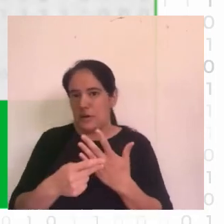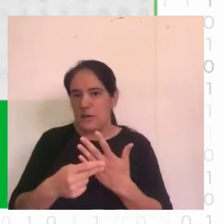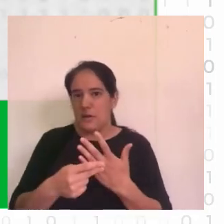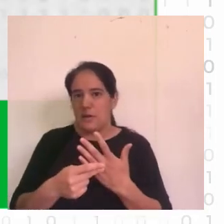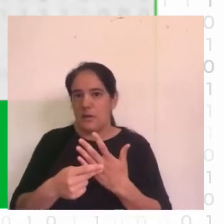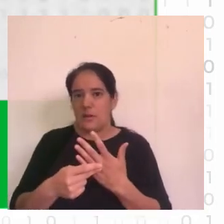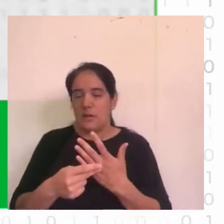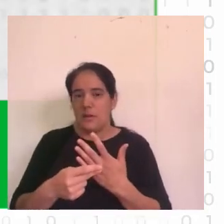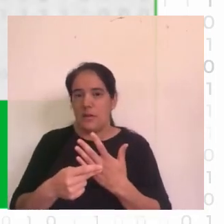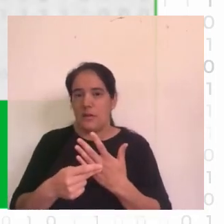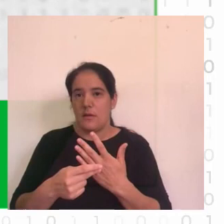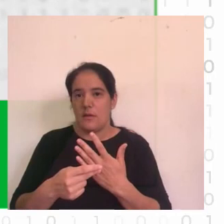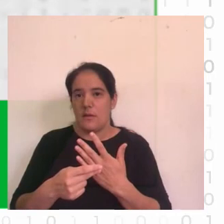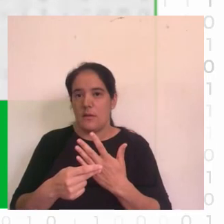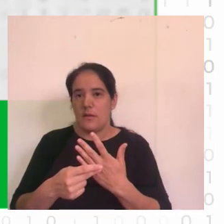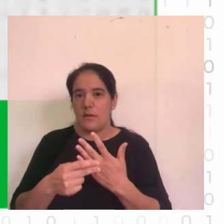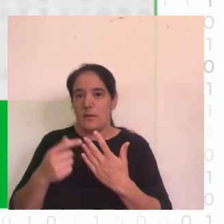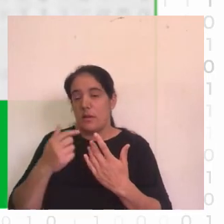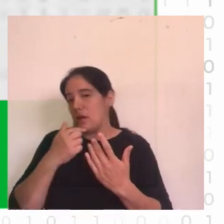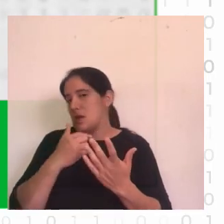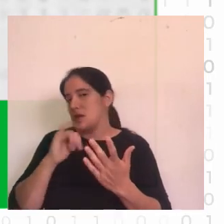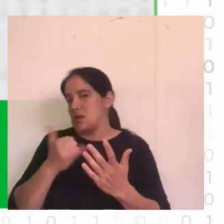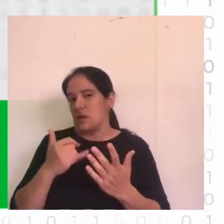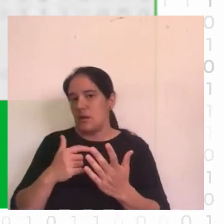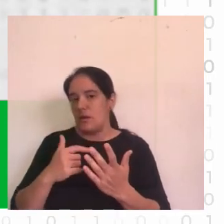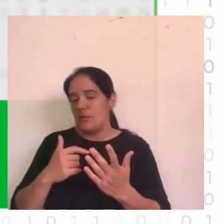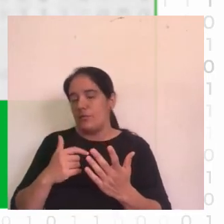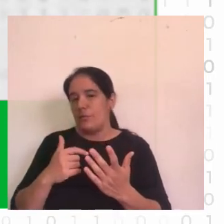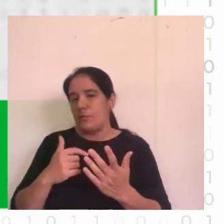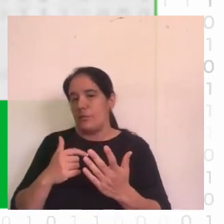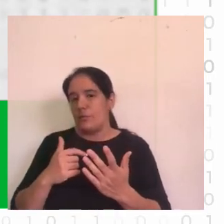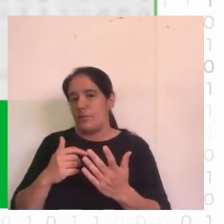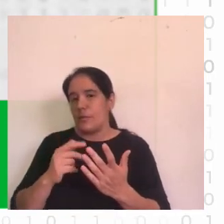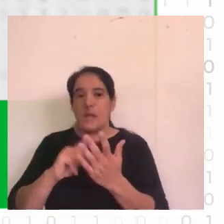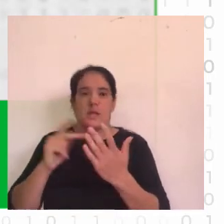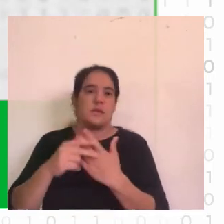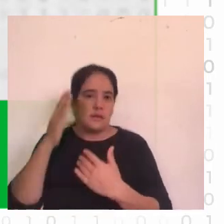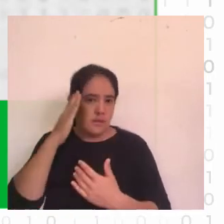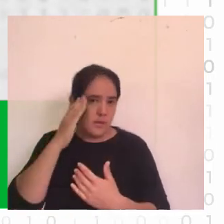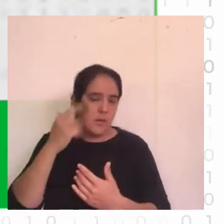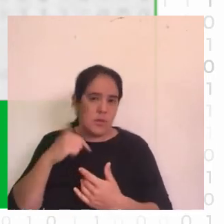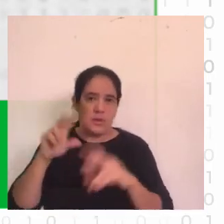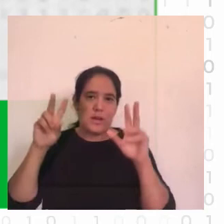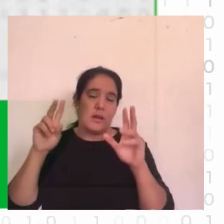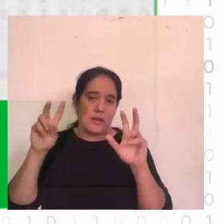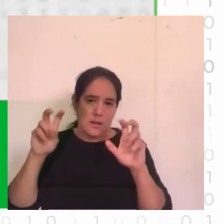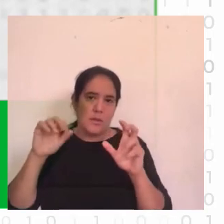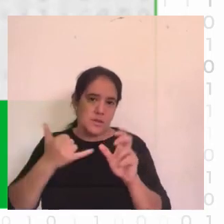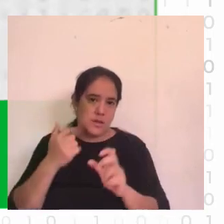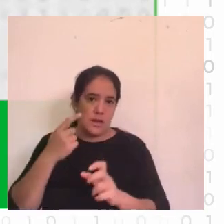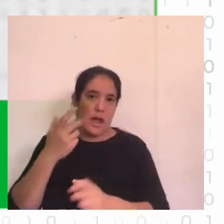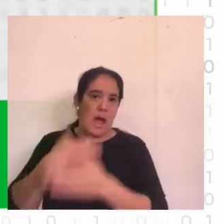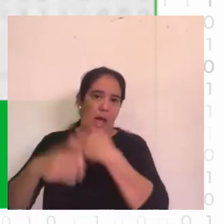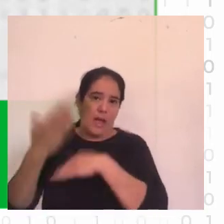menciono en la presentación con la cual ya se había trabajado este tema de detección de personas así que